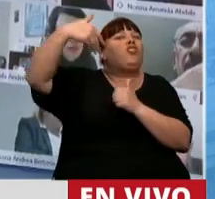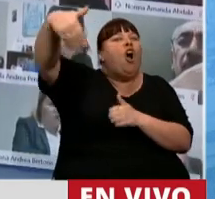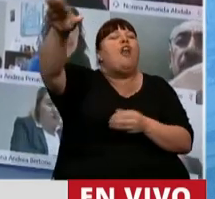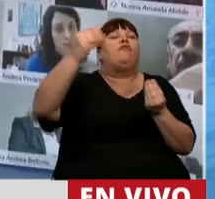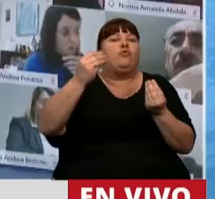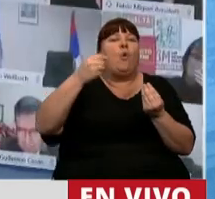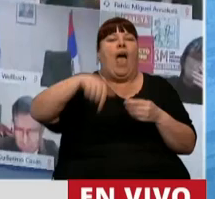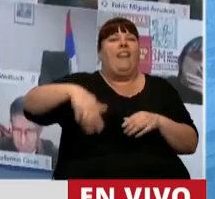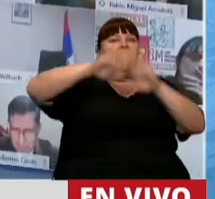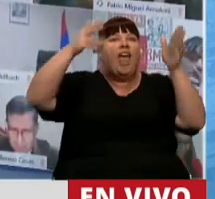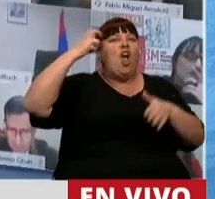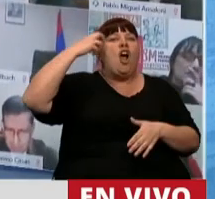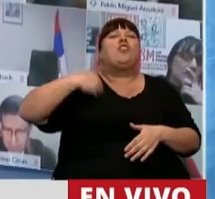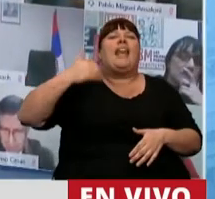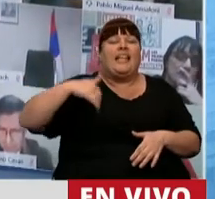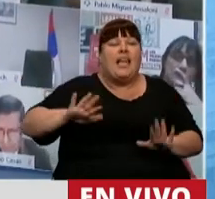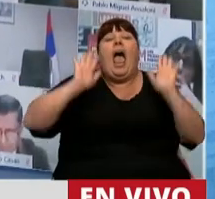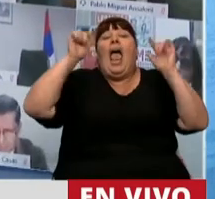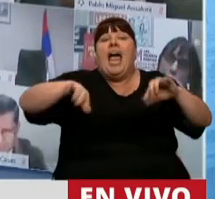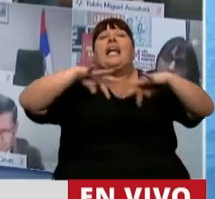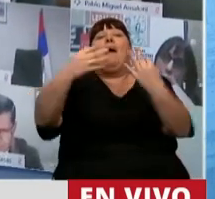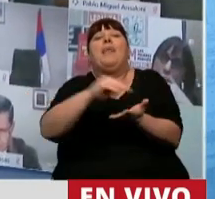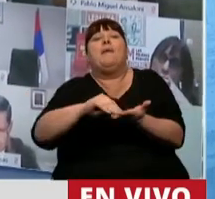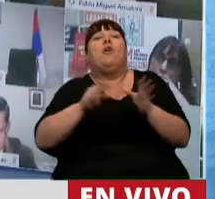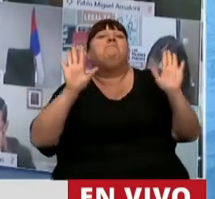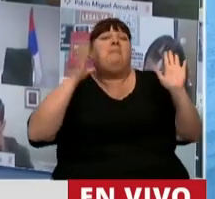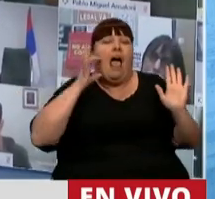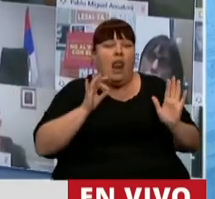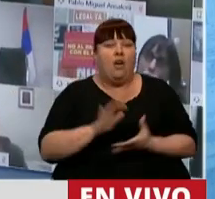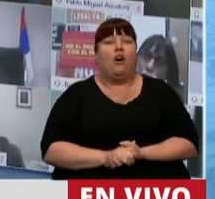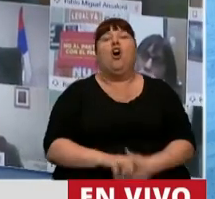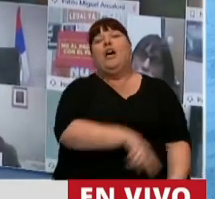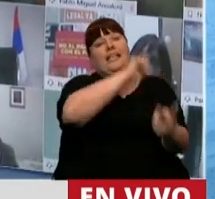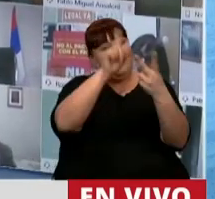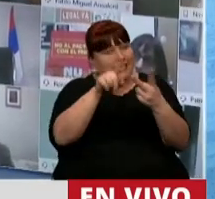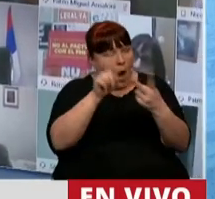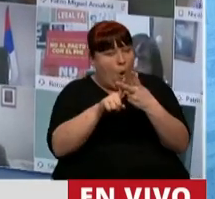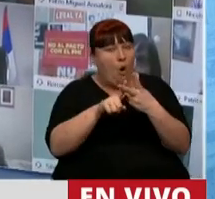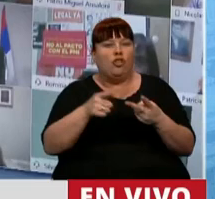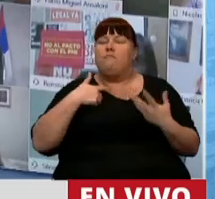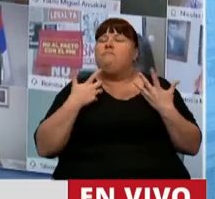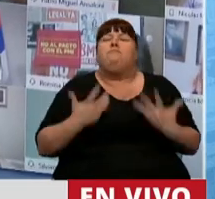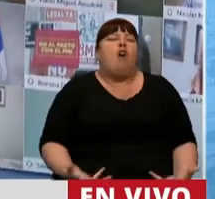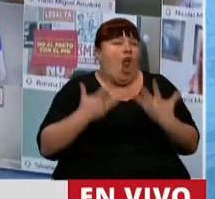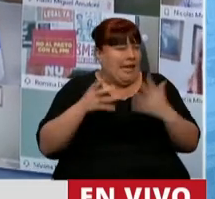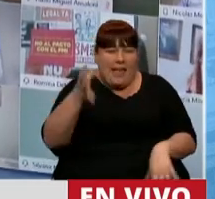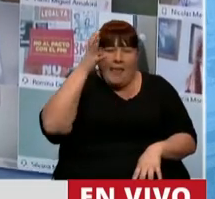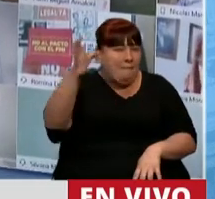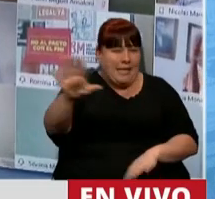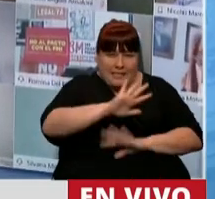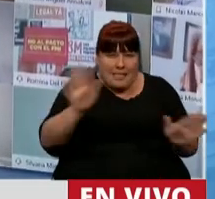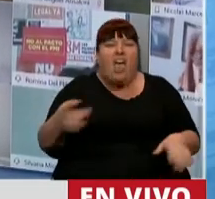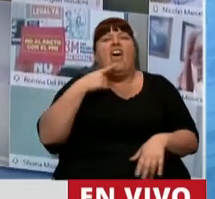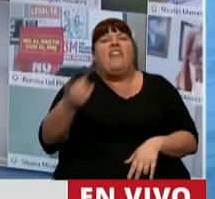ahora en adelante en el Parlamento argentino? Al menos en esta Cámara de Diputados. Y lo segundo, que me molestó de sobremanera,